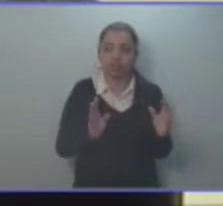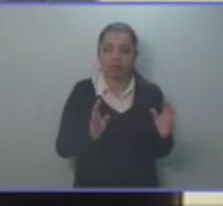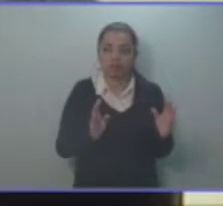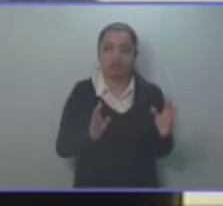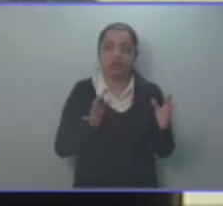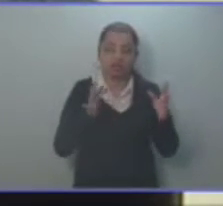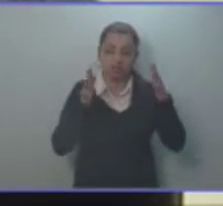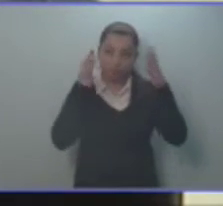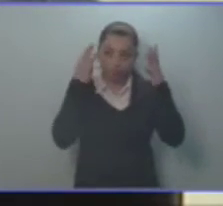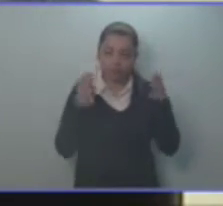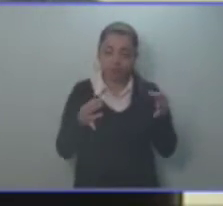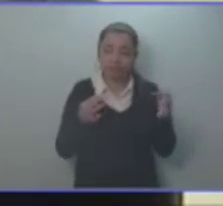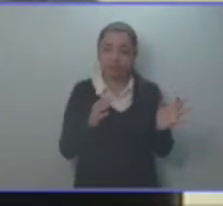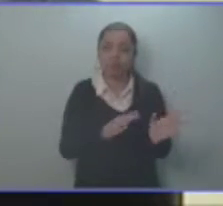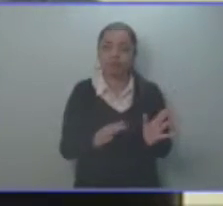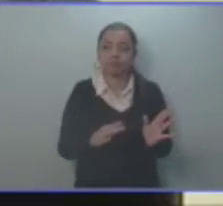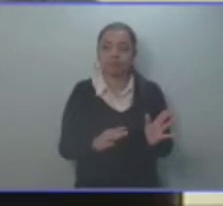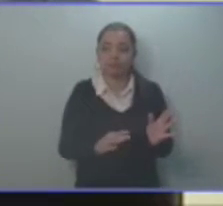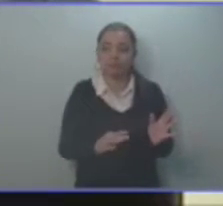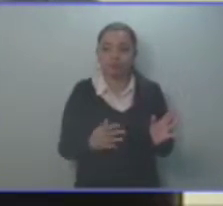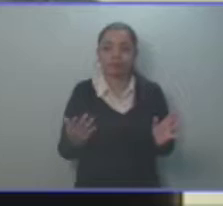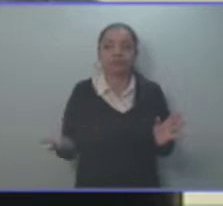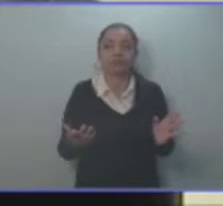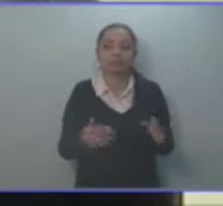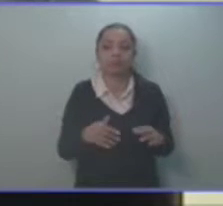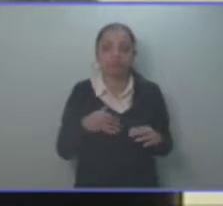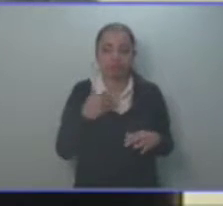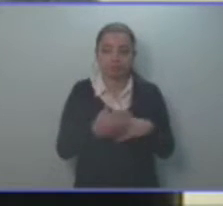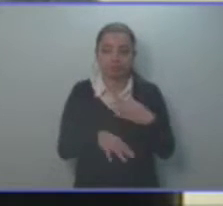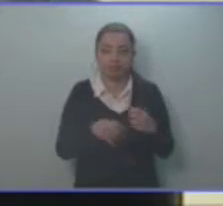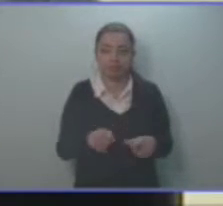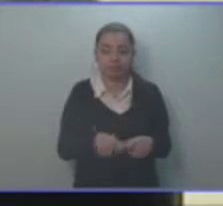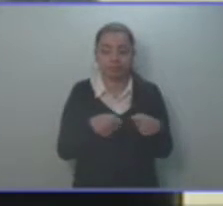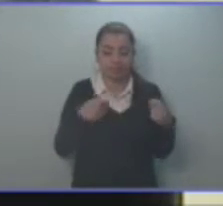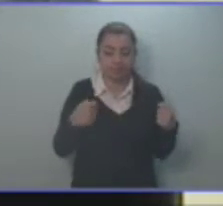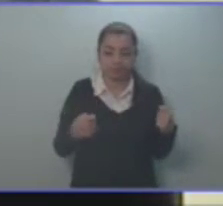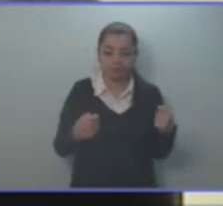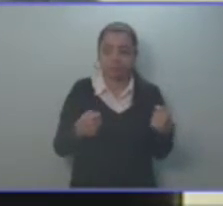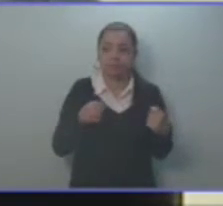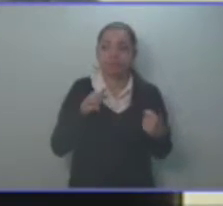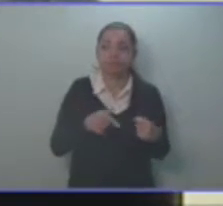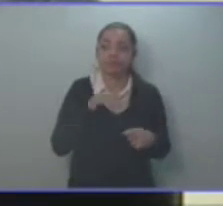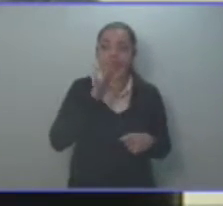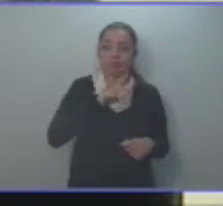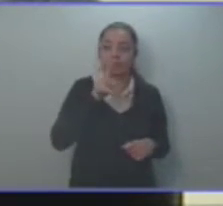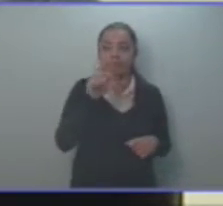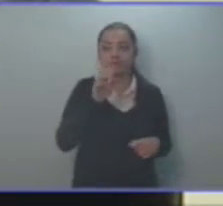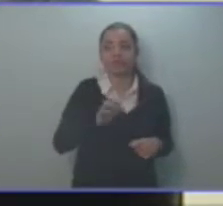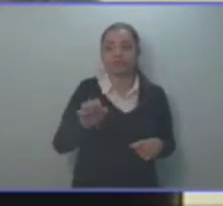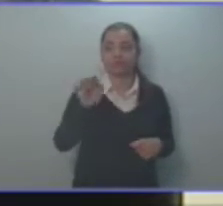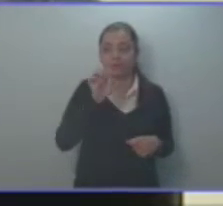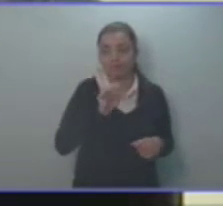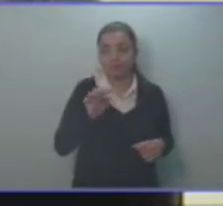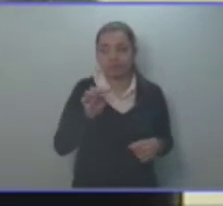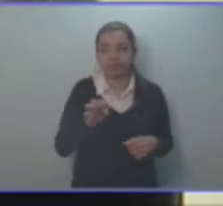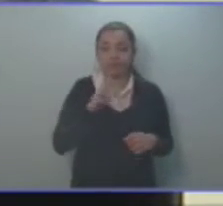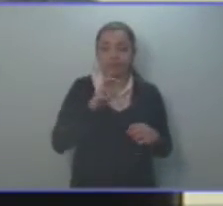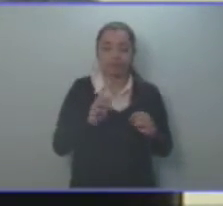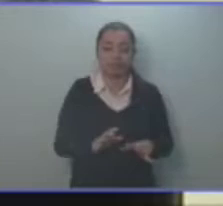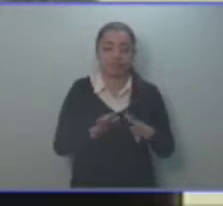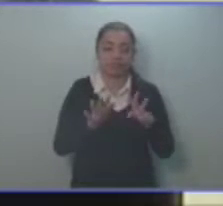tendrá vigencia a partir del día de su publicación en el diario oficial y sus efectos fenecerán el 31 de enero de 2019.